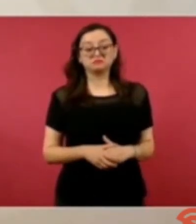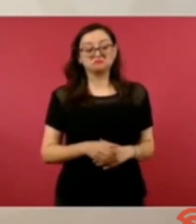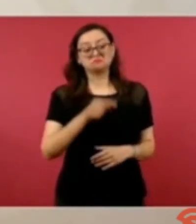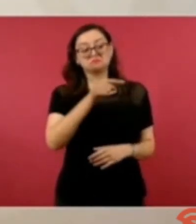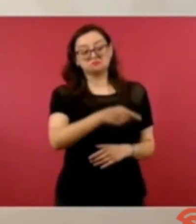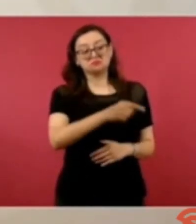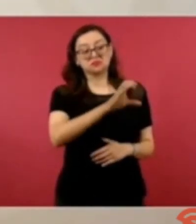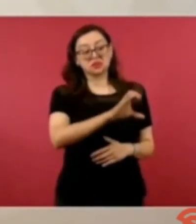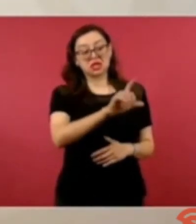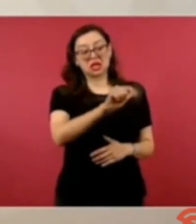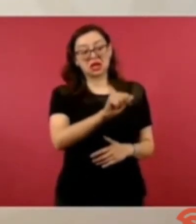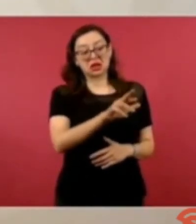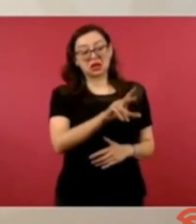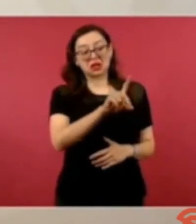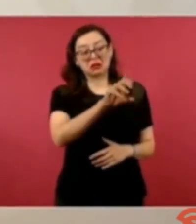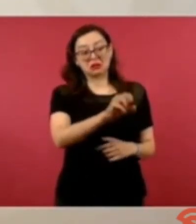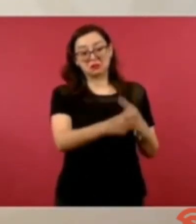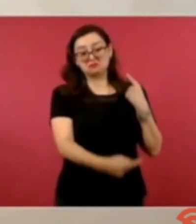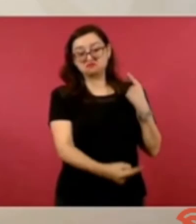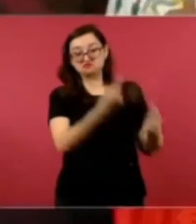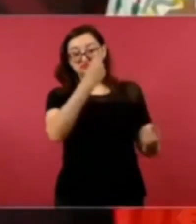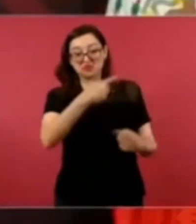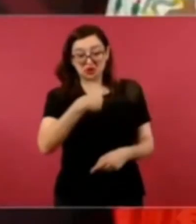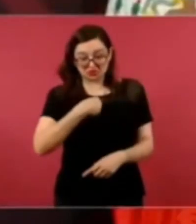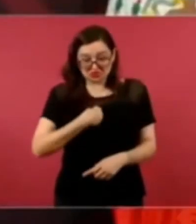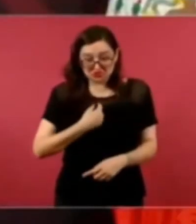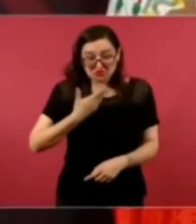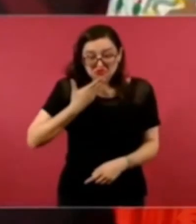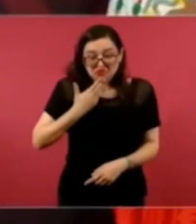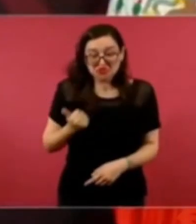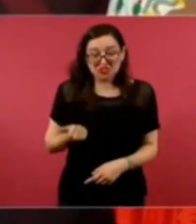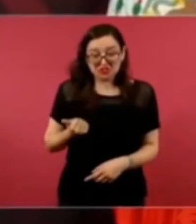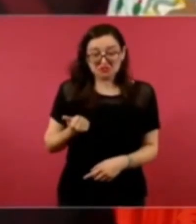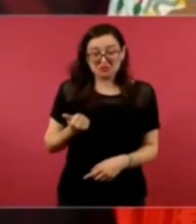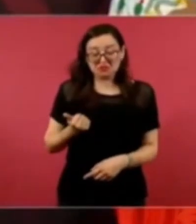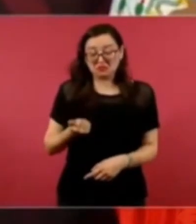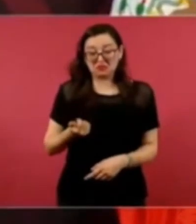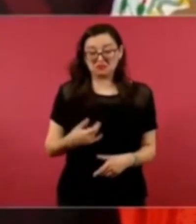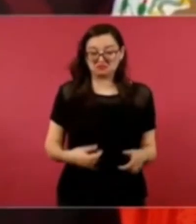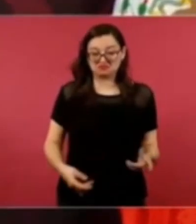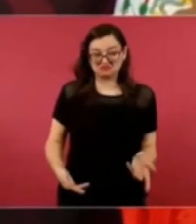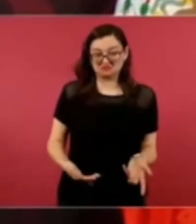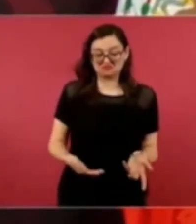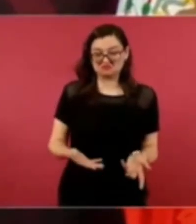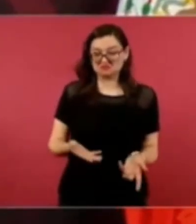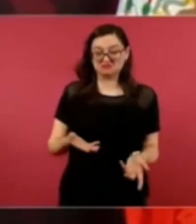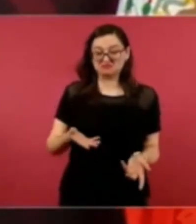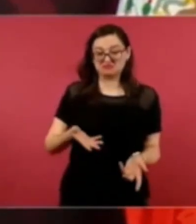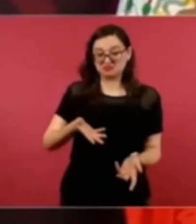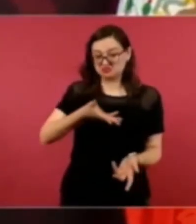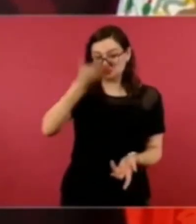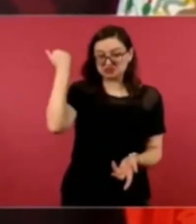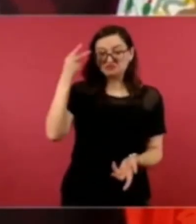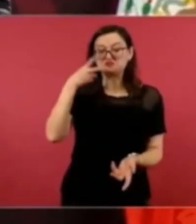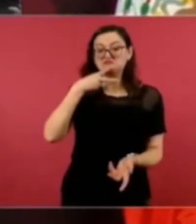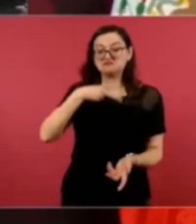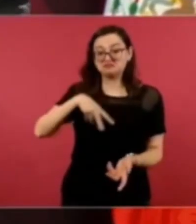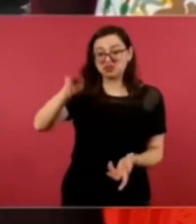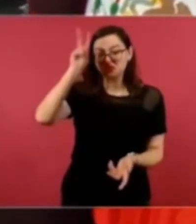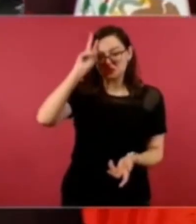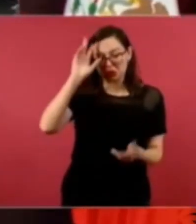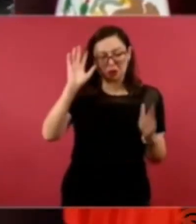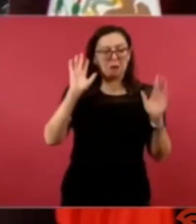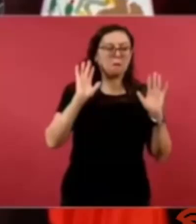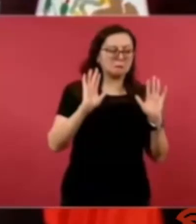un inútil inepto a que diga que Claudia